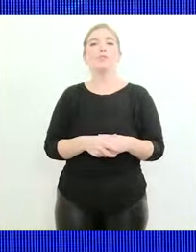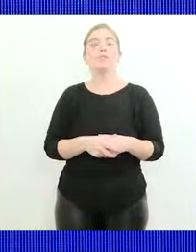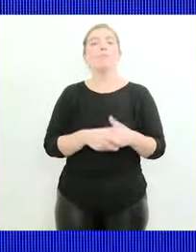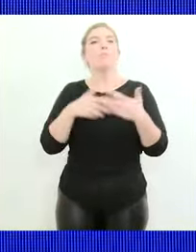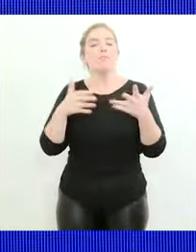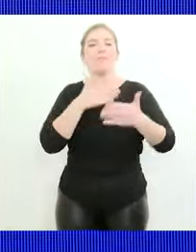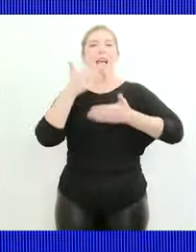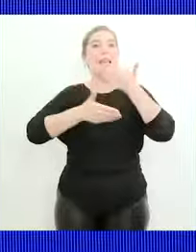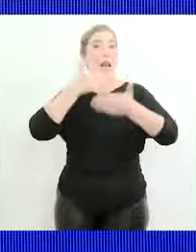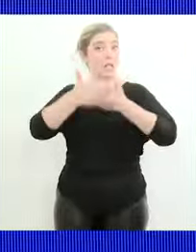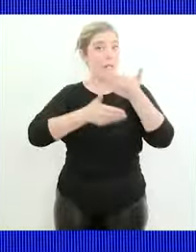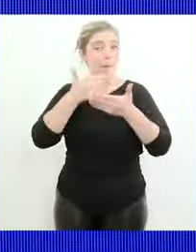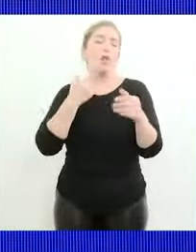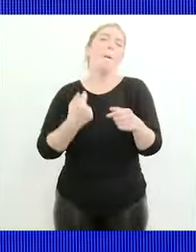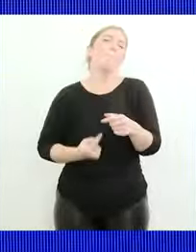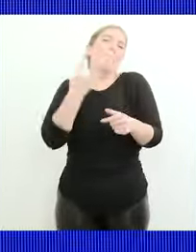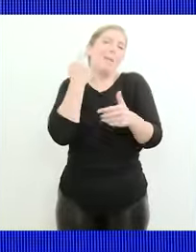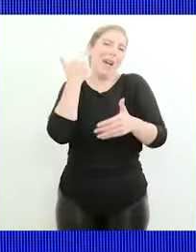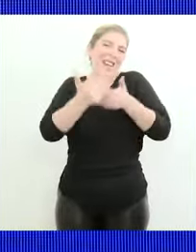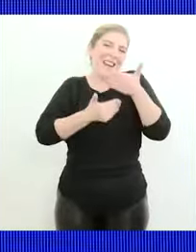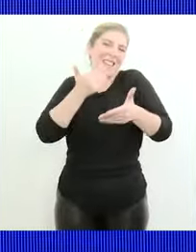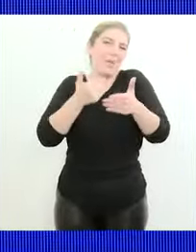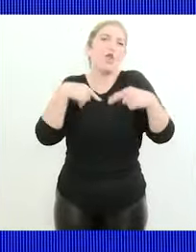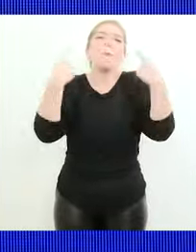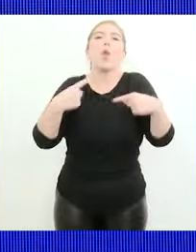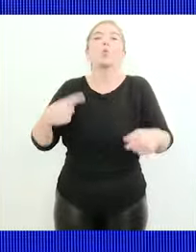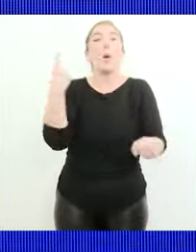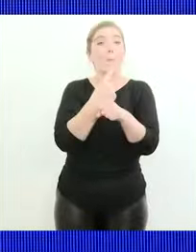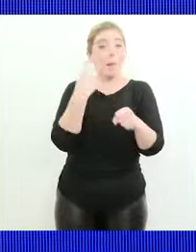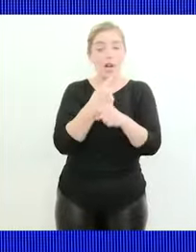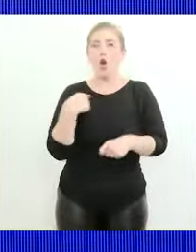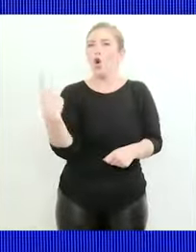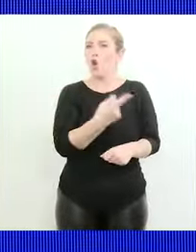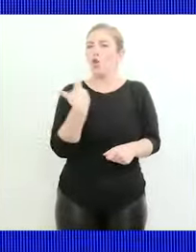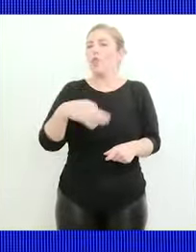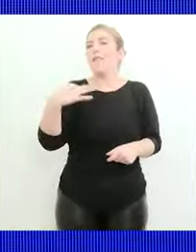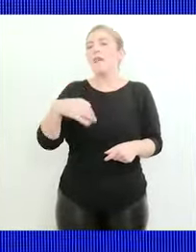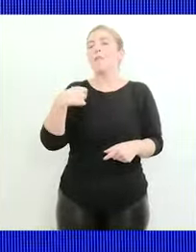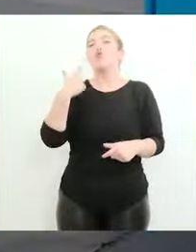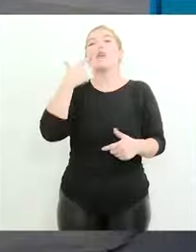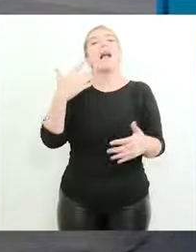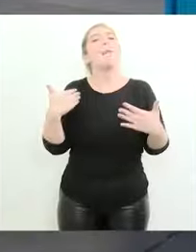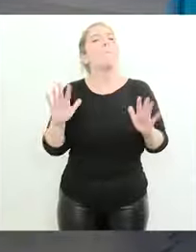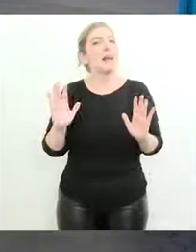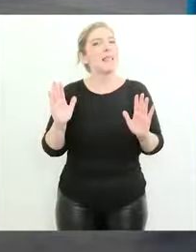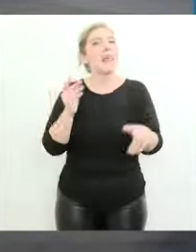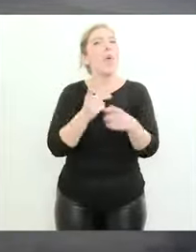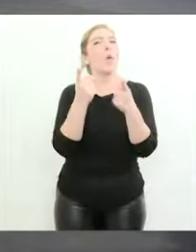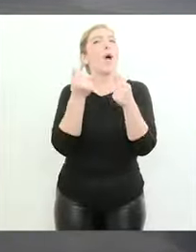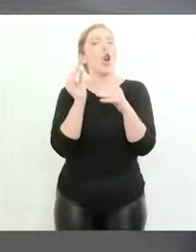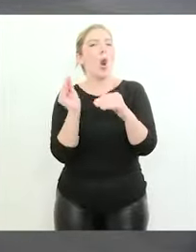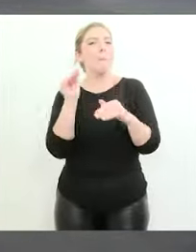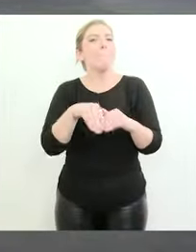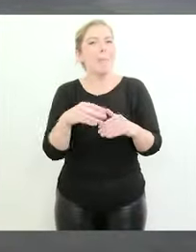ese crecimiento que es un primer crecimiento con productos primarios nosotros tenemos que tener la capacidad de ponerles valor